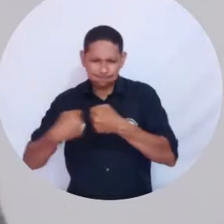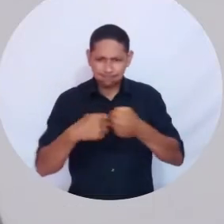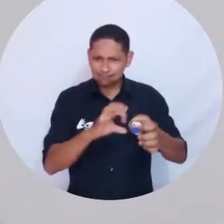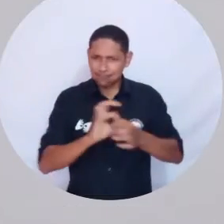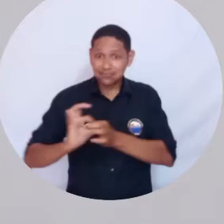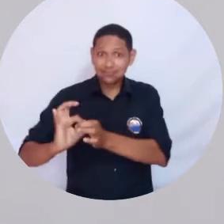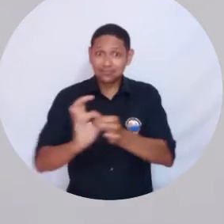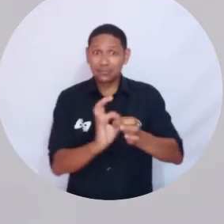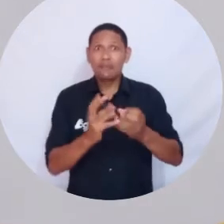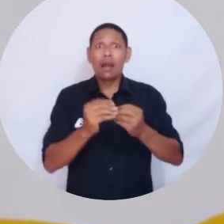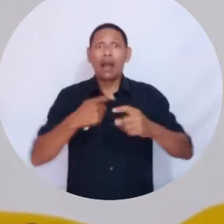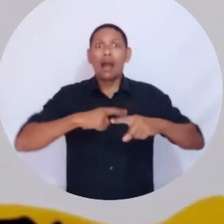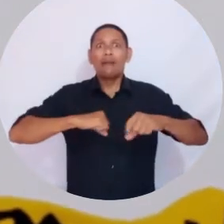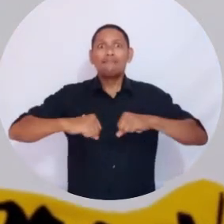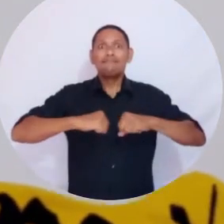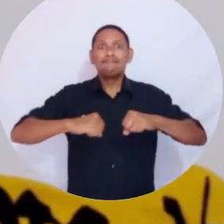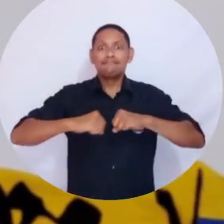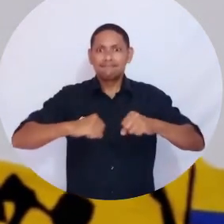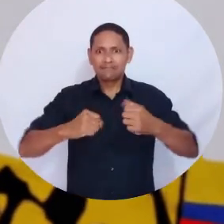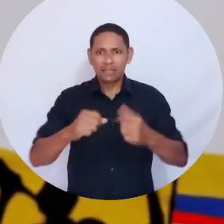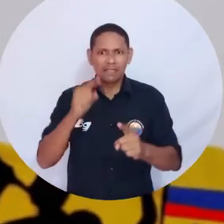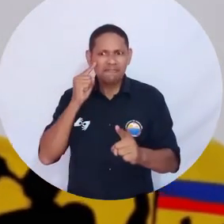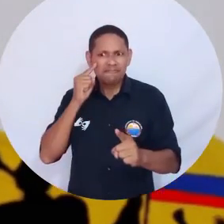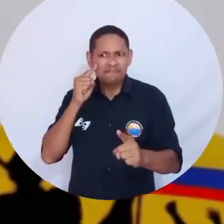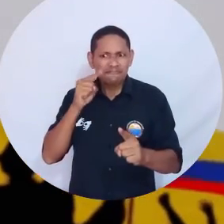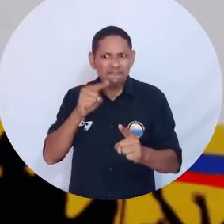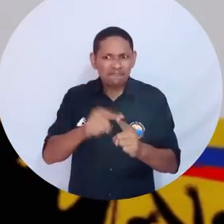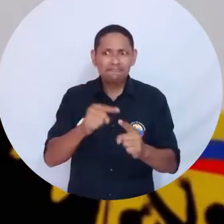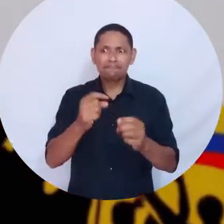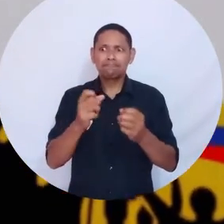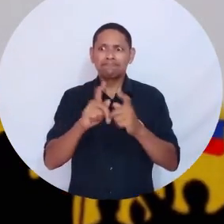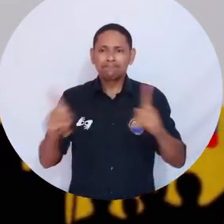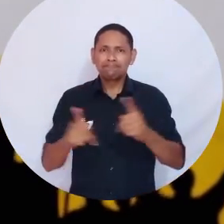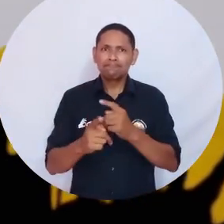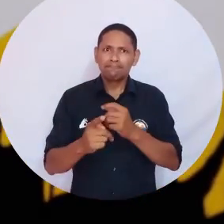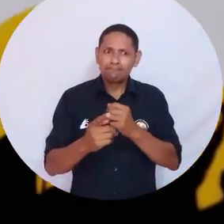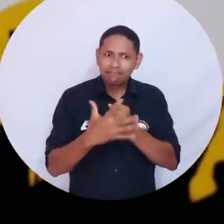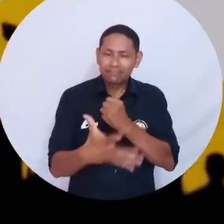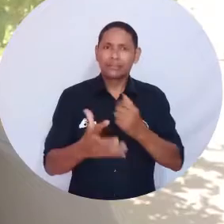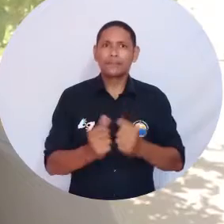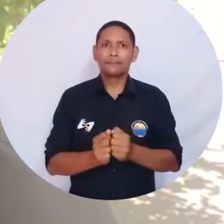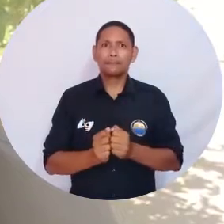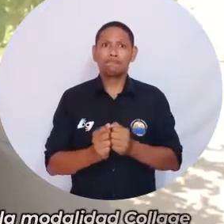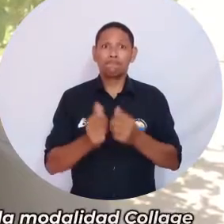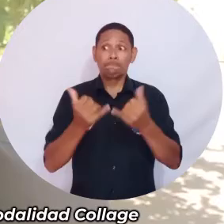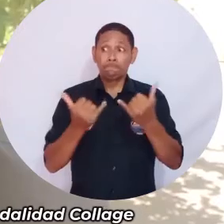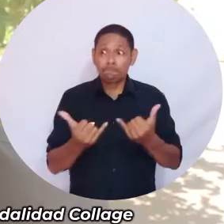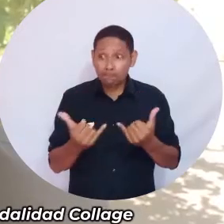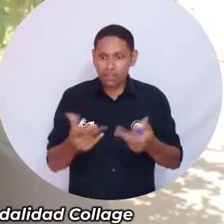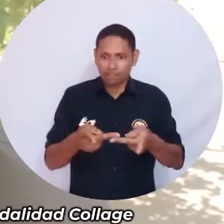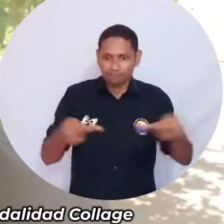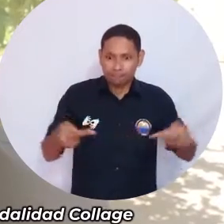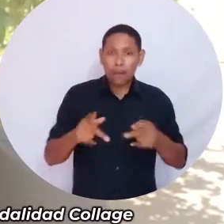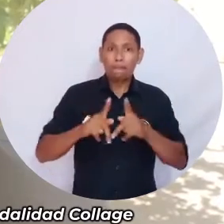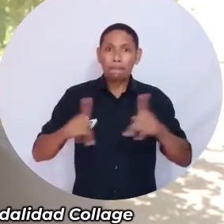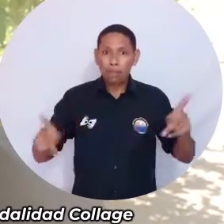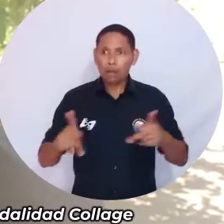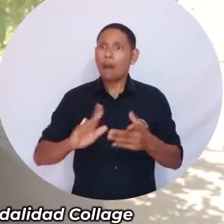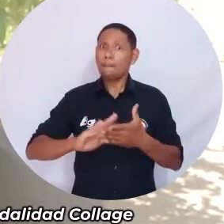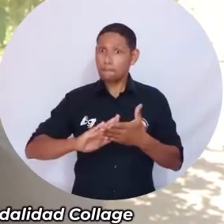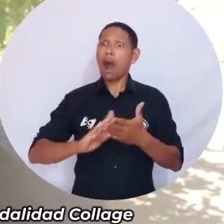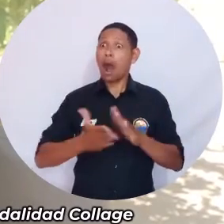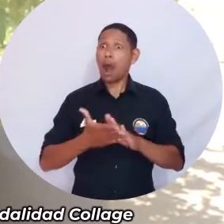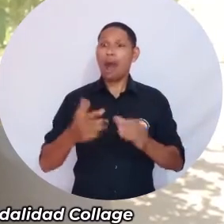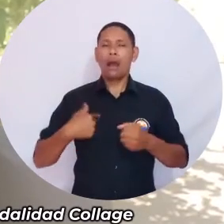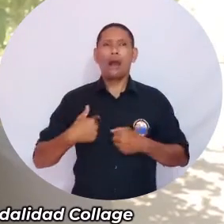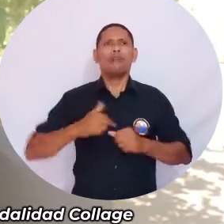especialmente estas actividades que están relacionadas con las expresiones artísticas. Se convierte en un espacio donde la gente puede participar de